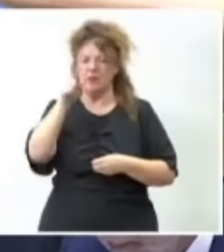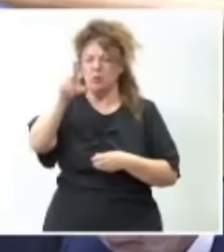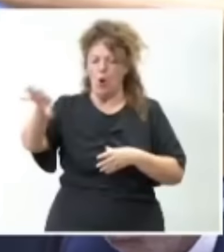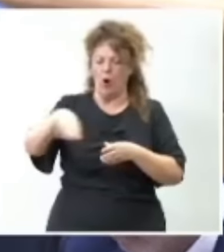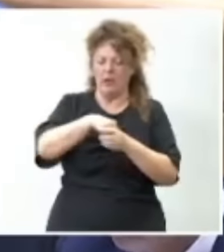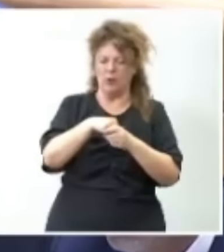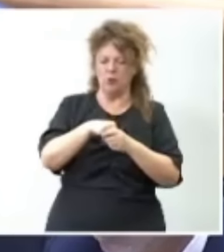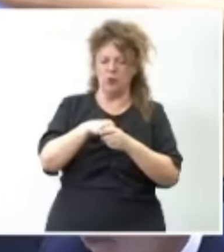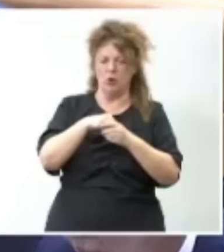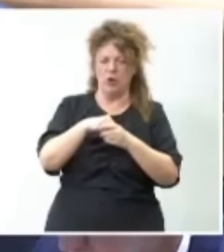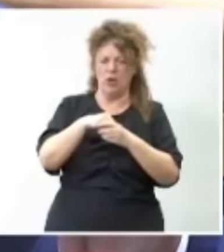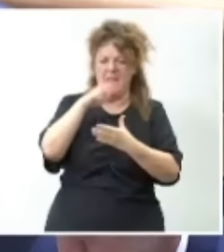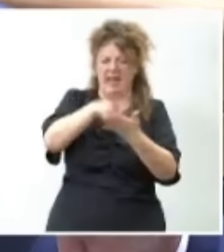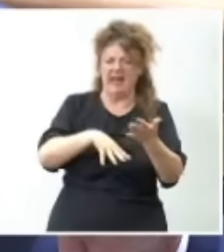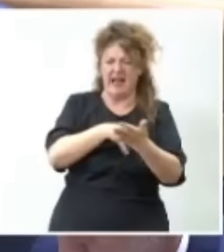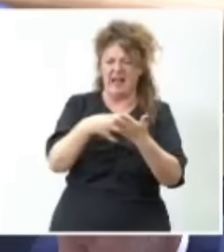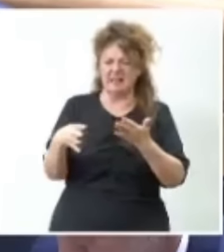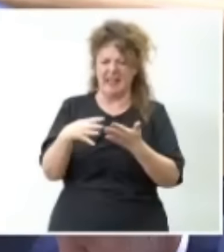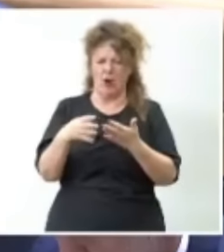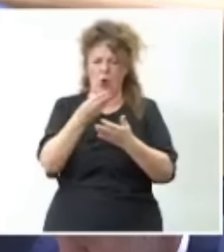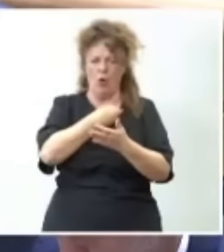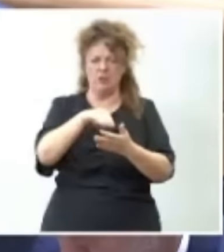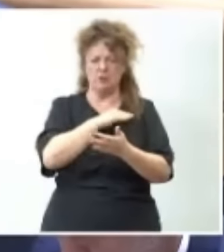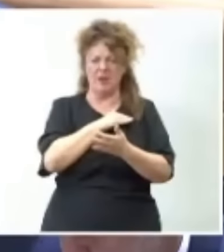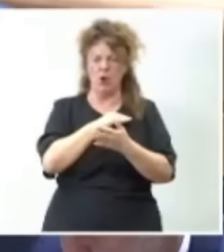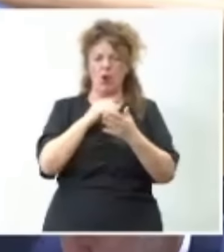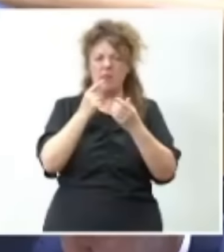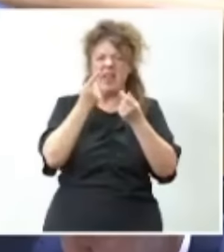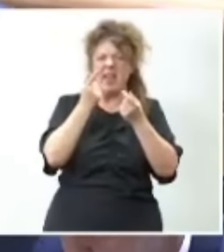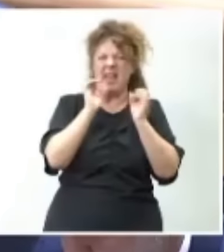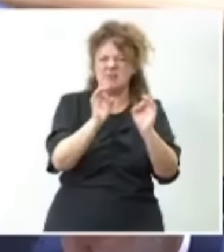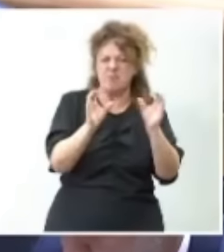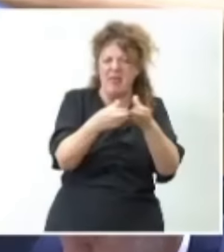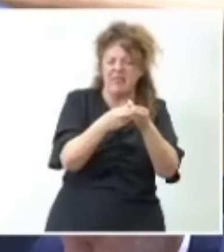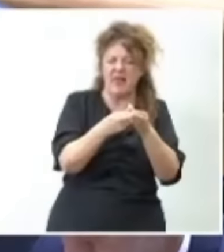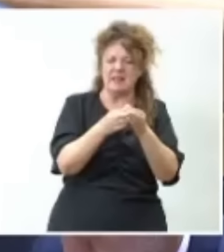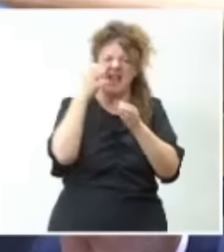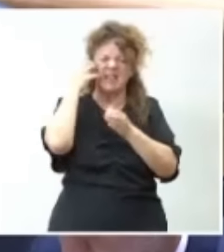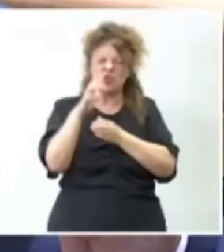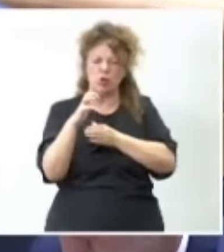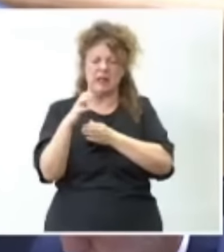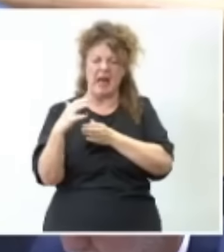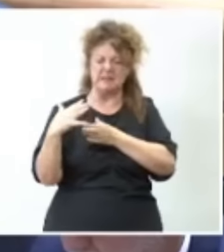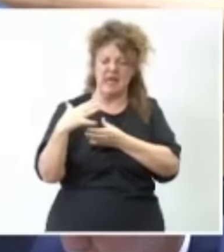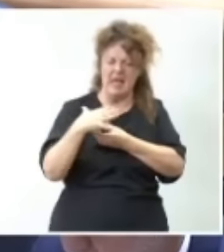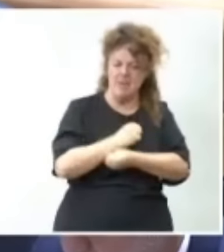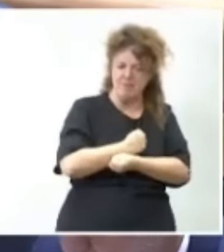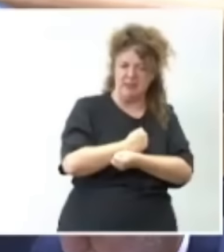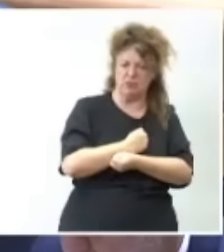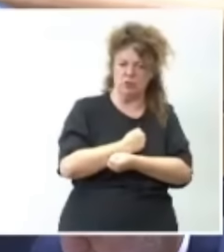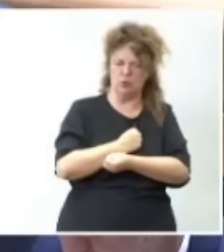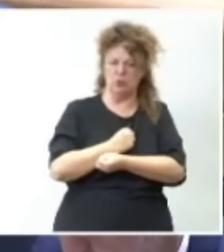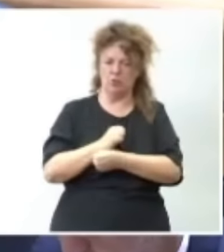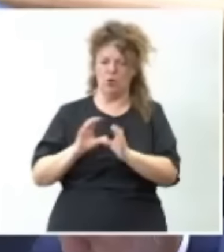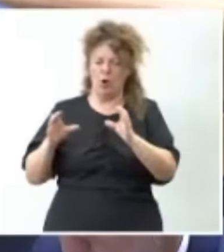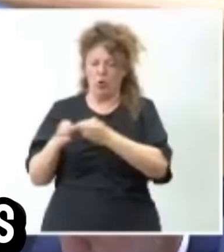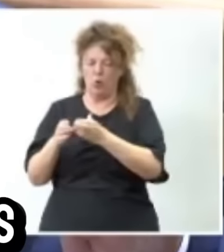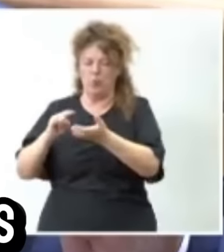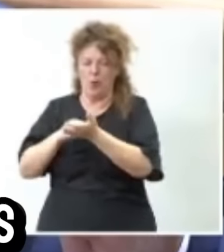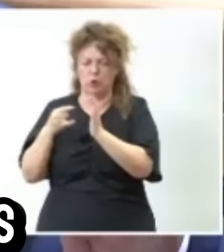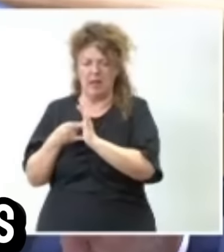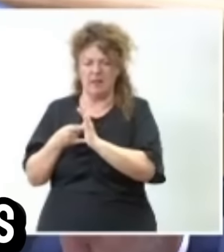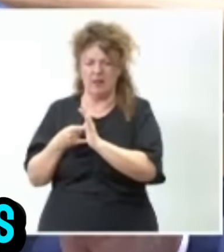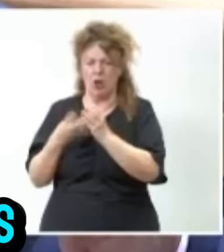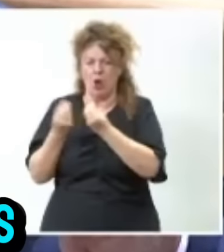español de especies exóticas invasoras. A continuación, la creación del grupo técnico con las